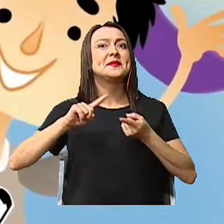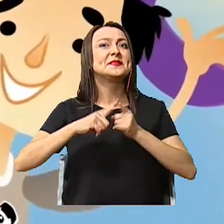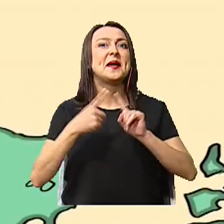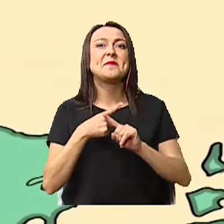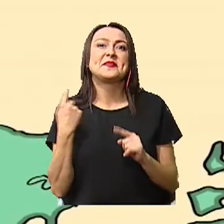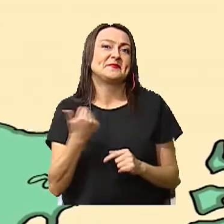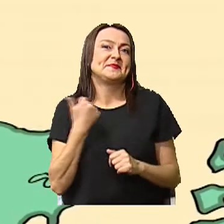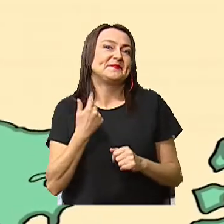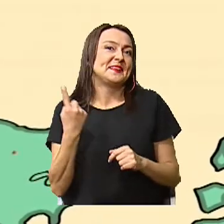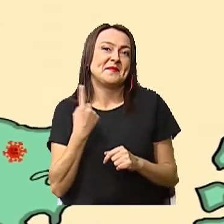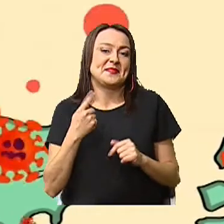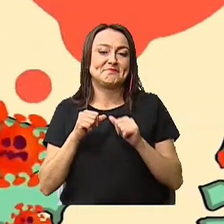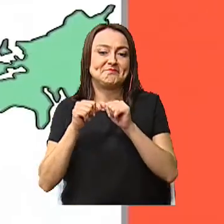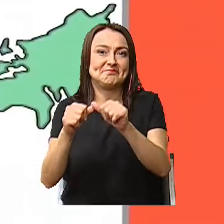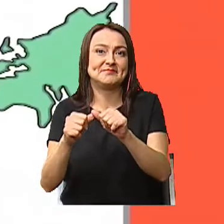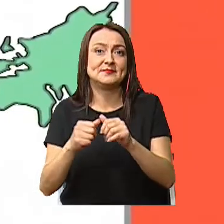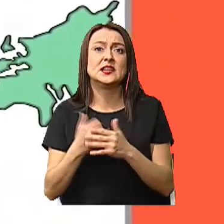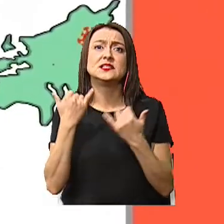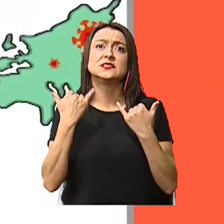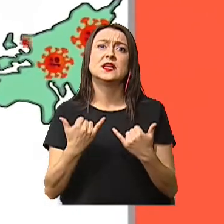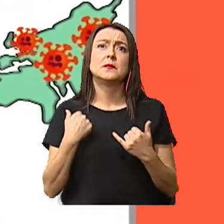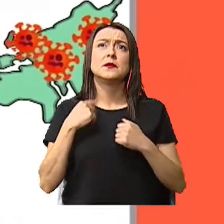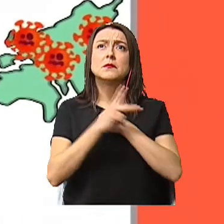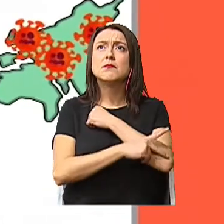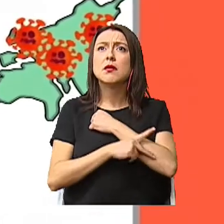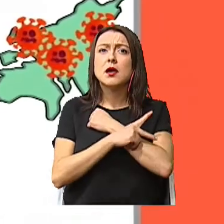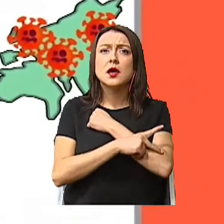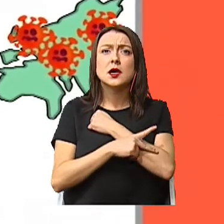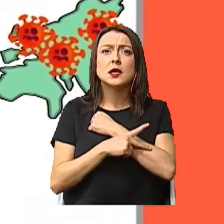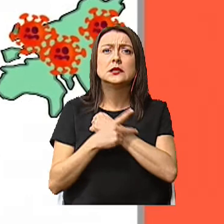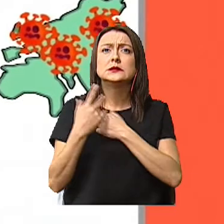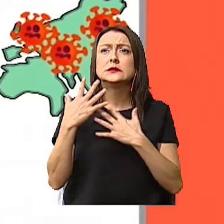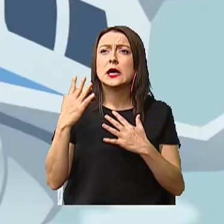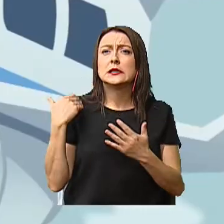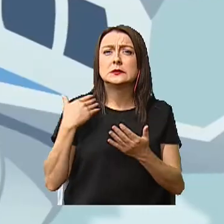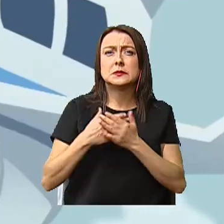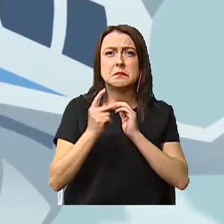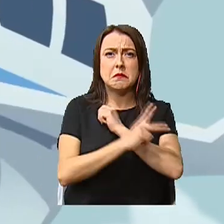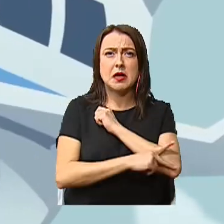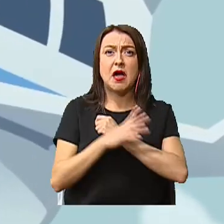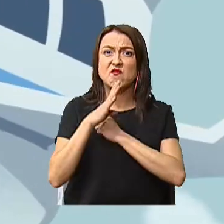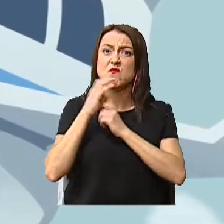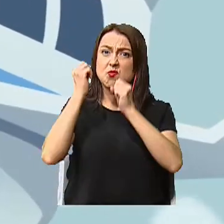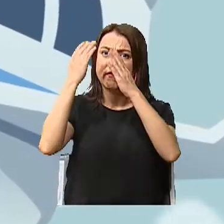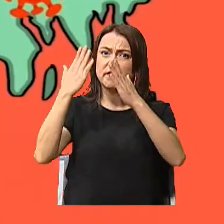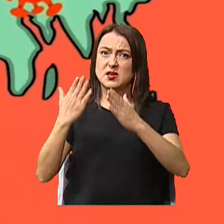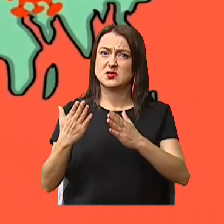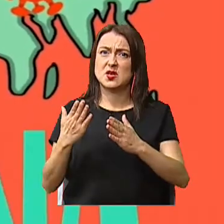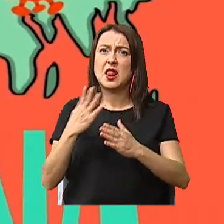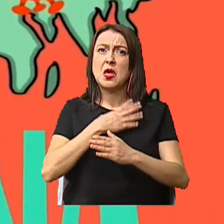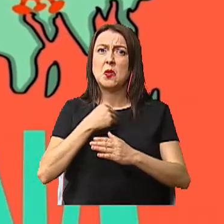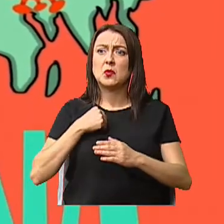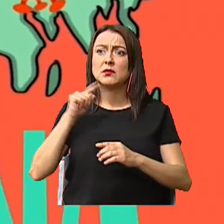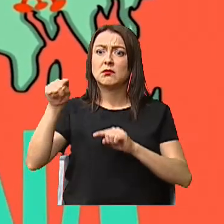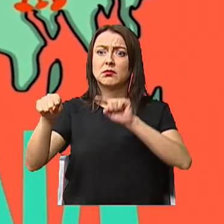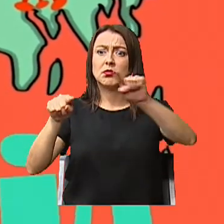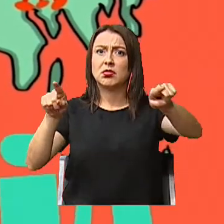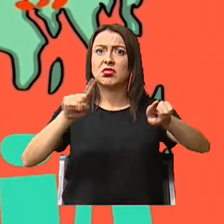con mis amigos como siempre. Ahora, ha llegado a mi país el virus del que habló la maestra. Le gusta mucho viajar. Ha